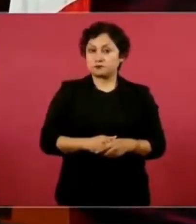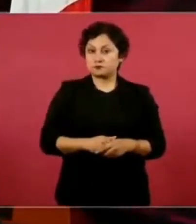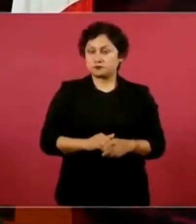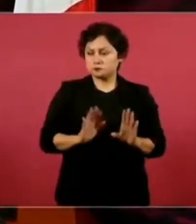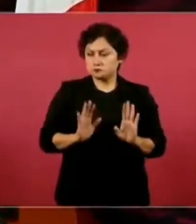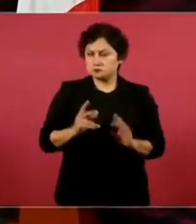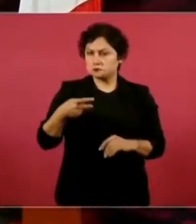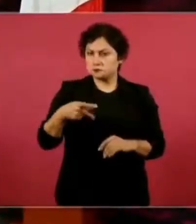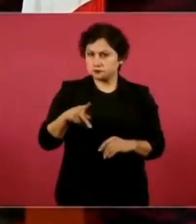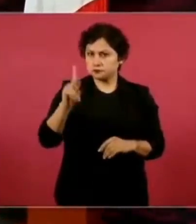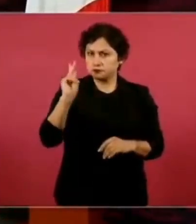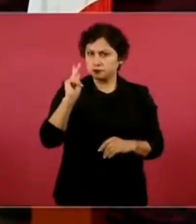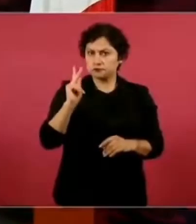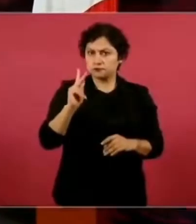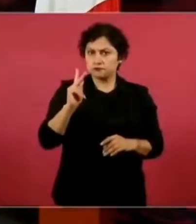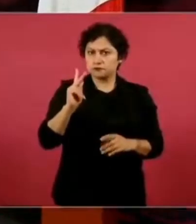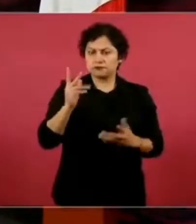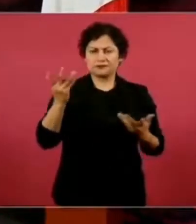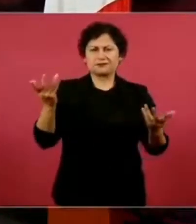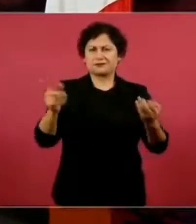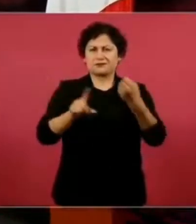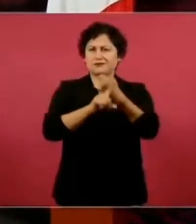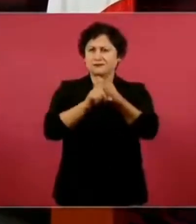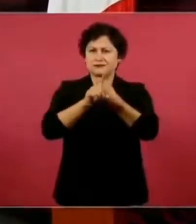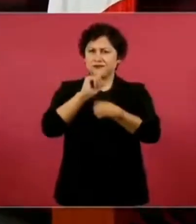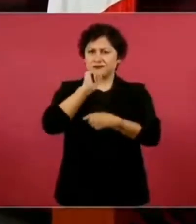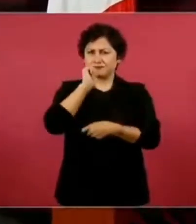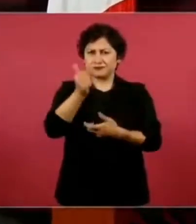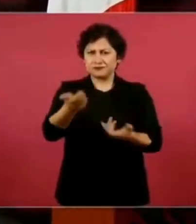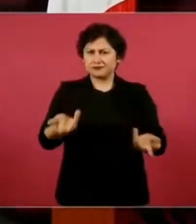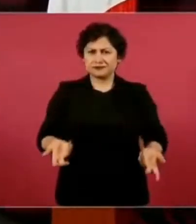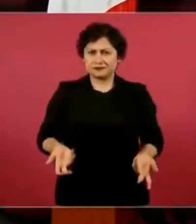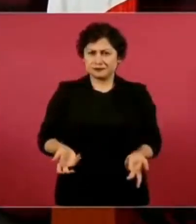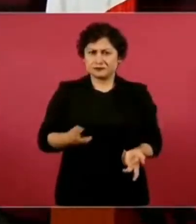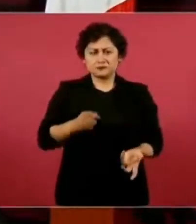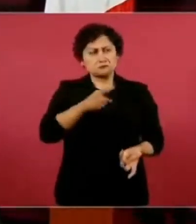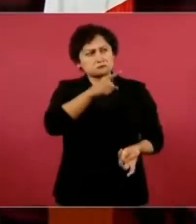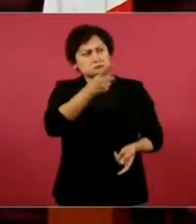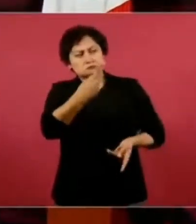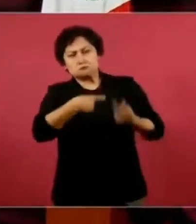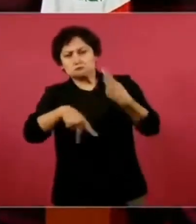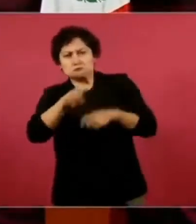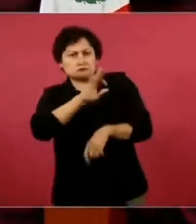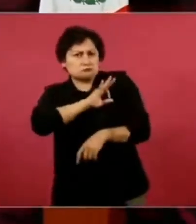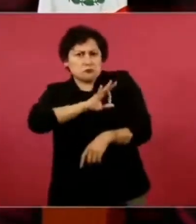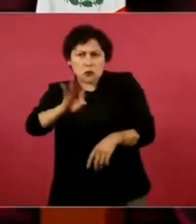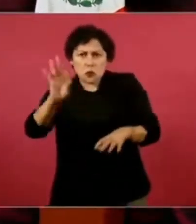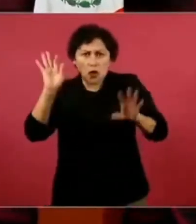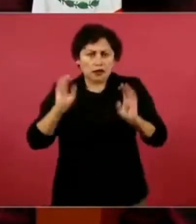no hay ningún problema, él puede venir. Sí,